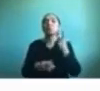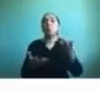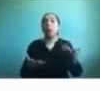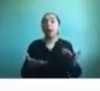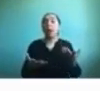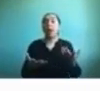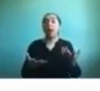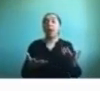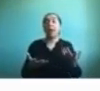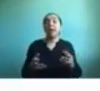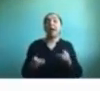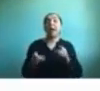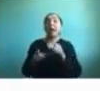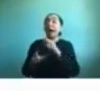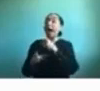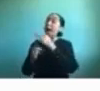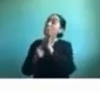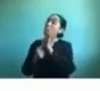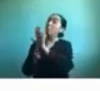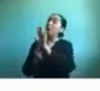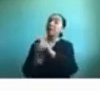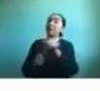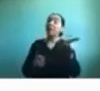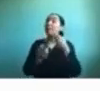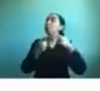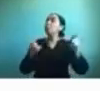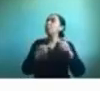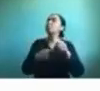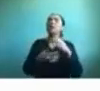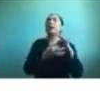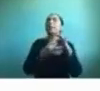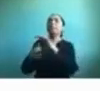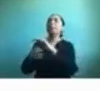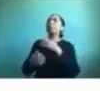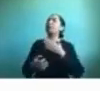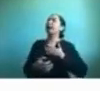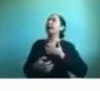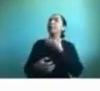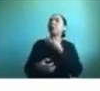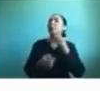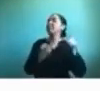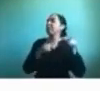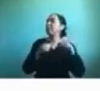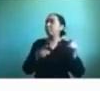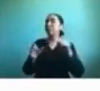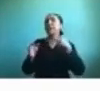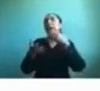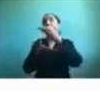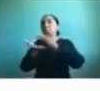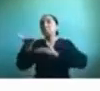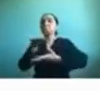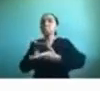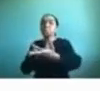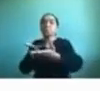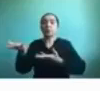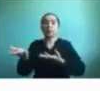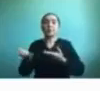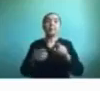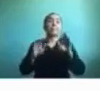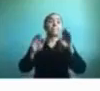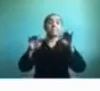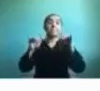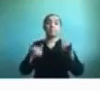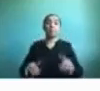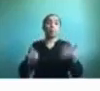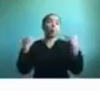al resto de su familia y contarle tal vez por qué le gusta esa música lo mismo con los juegos de mesa que tal vez